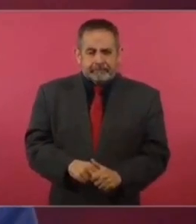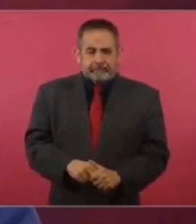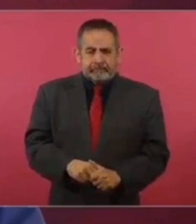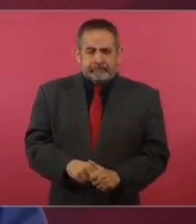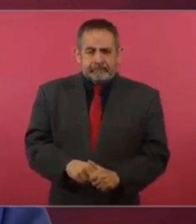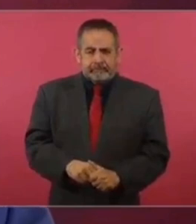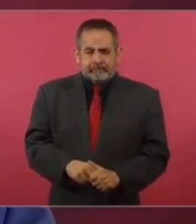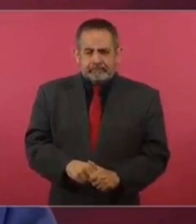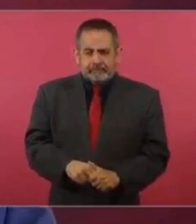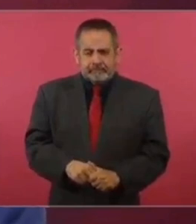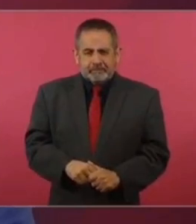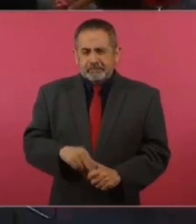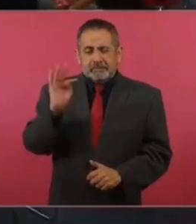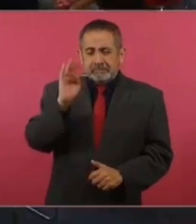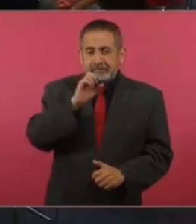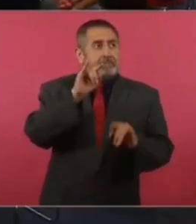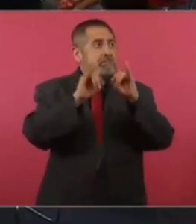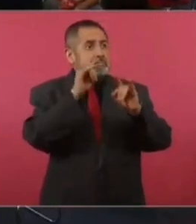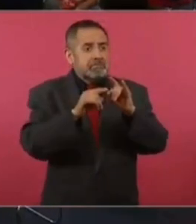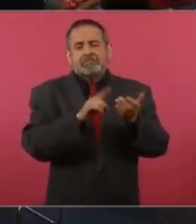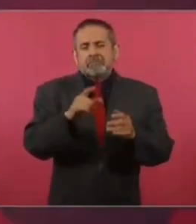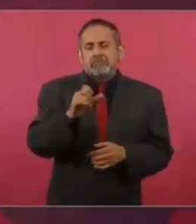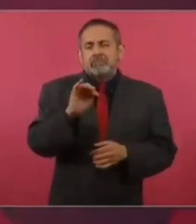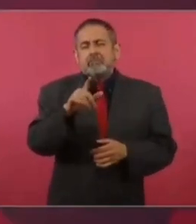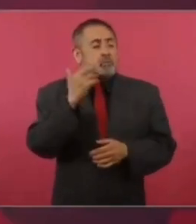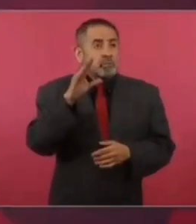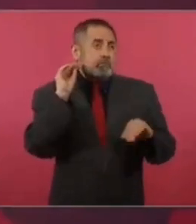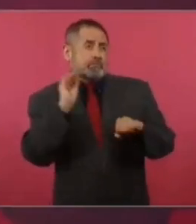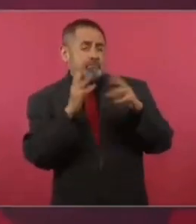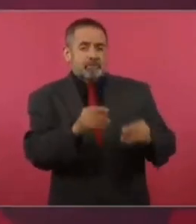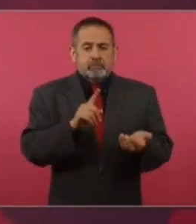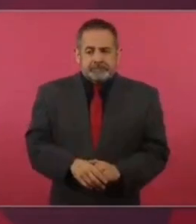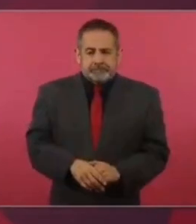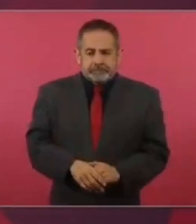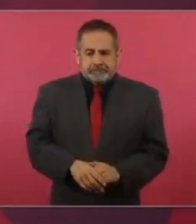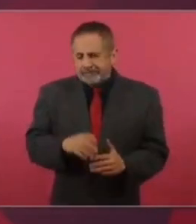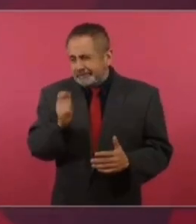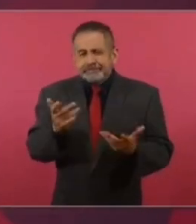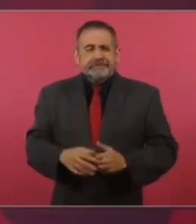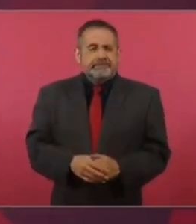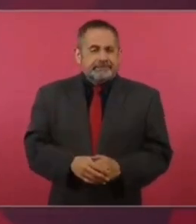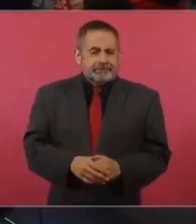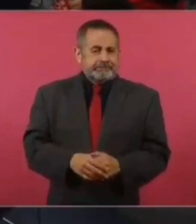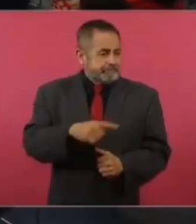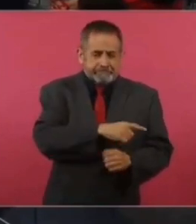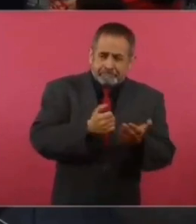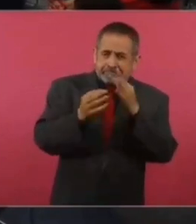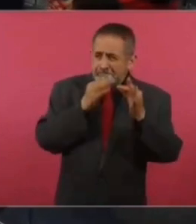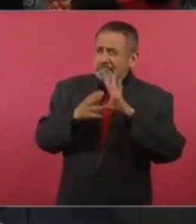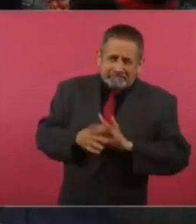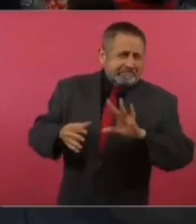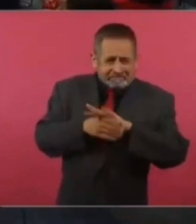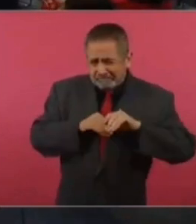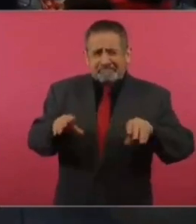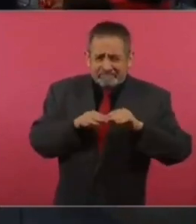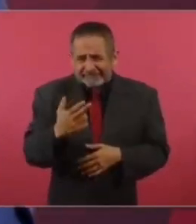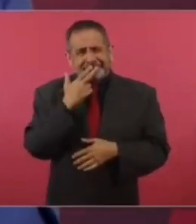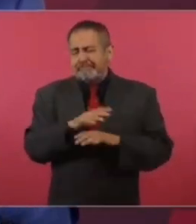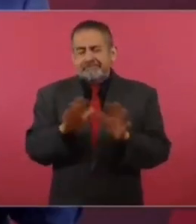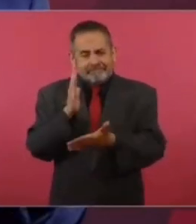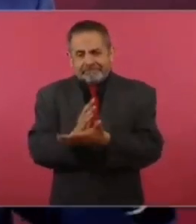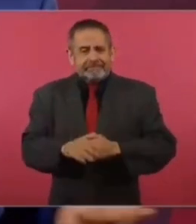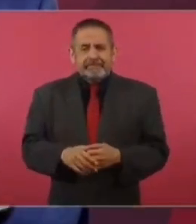...este, yo hubiese levantado, Soche. La última encuesta que vi trae 15 puntos. O sea, y vaya que le han apoyado.